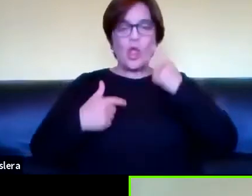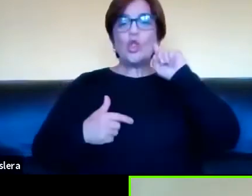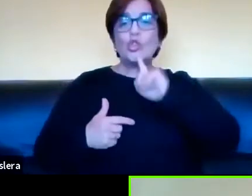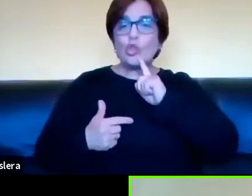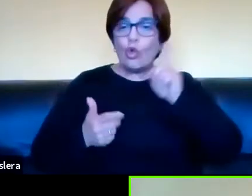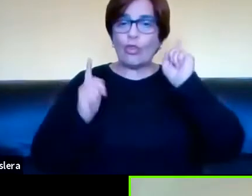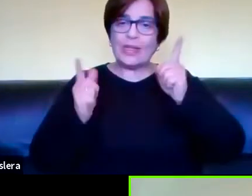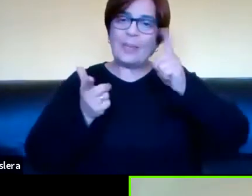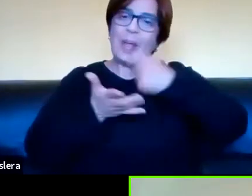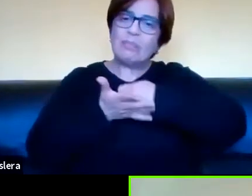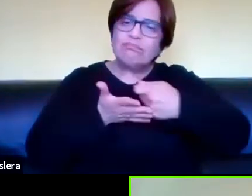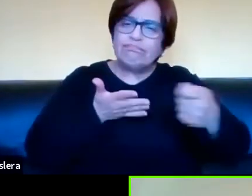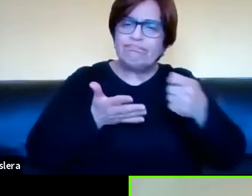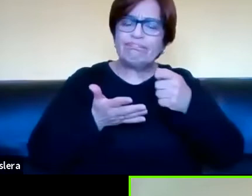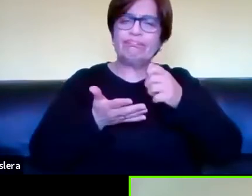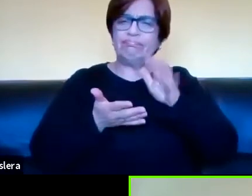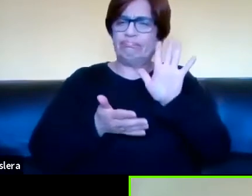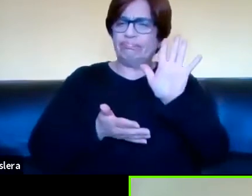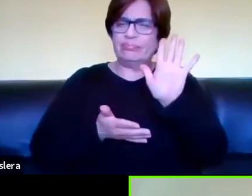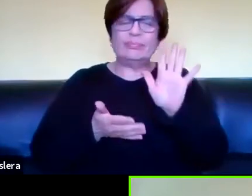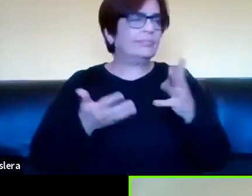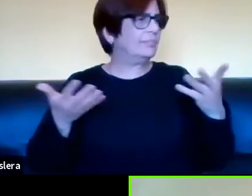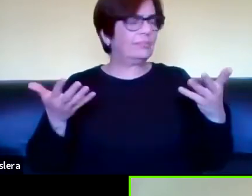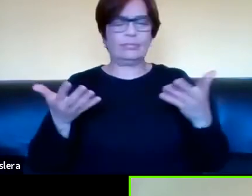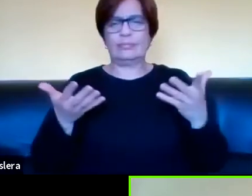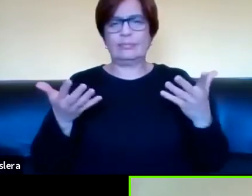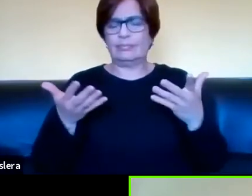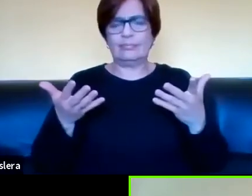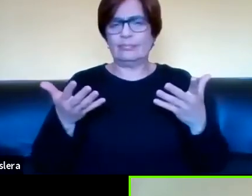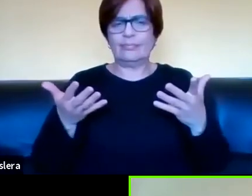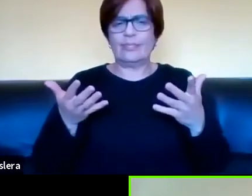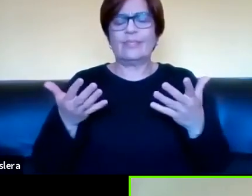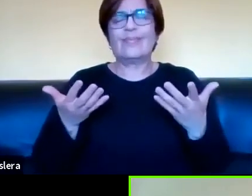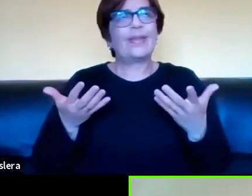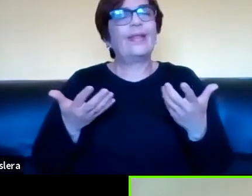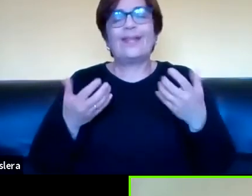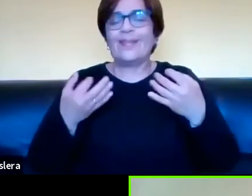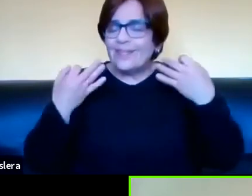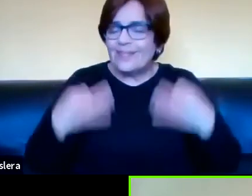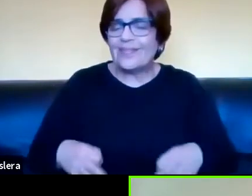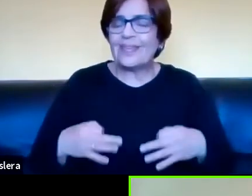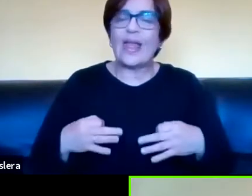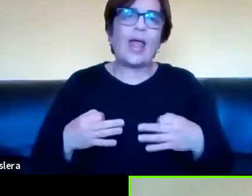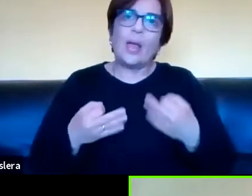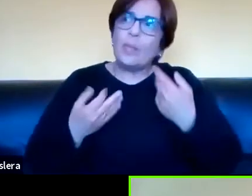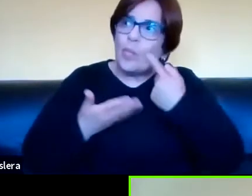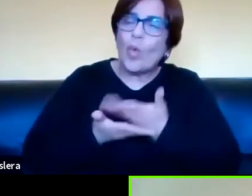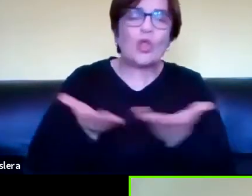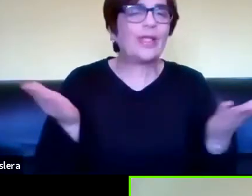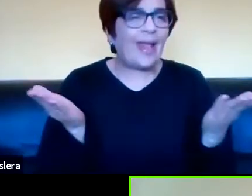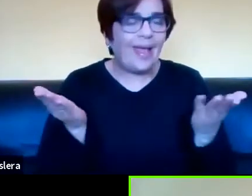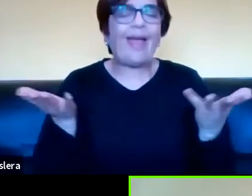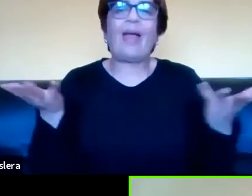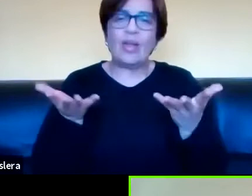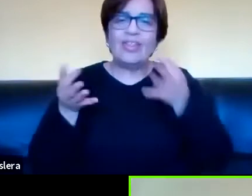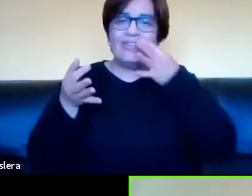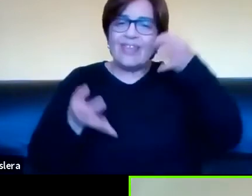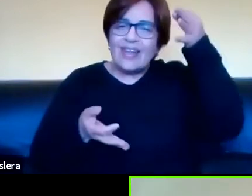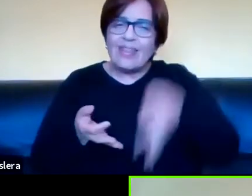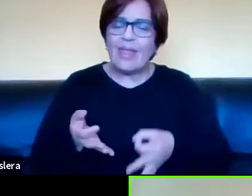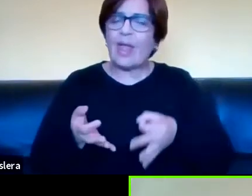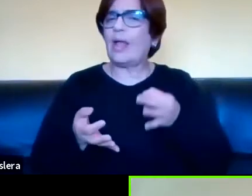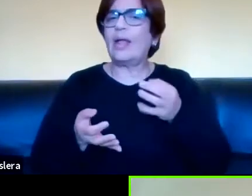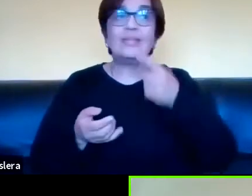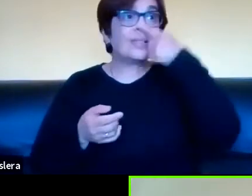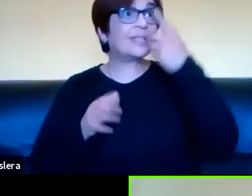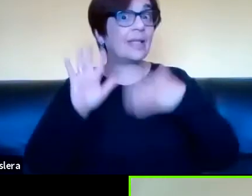Escritura. Y ahora, como lo que quiero colocar brevemente ahora, es que, en realidad, a me parece que es mucho más